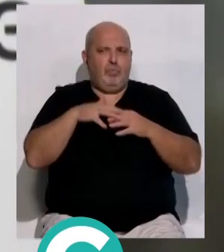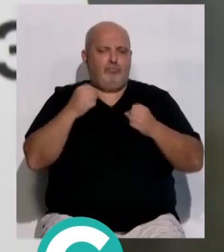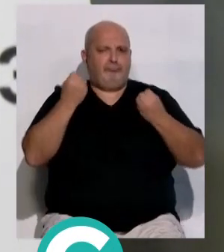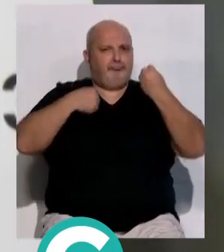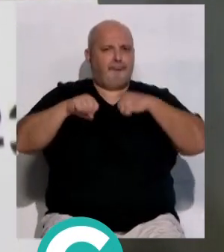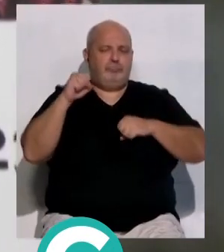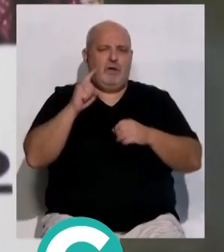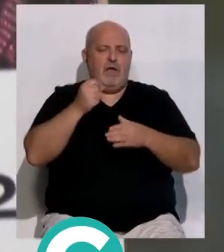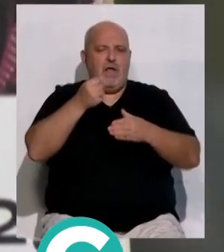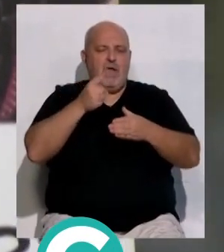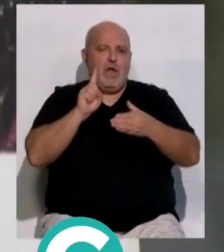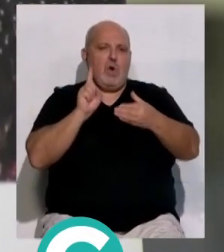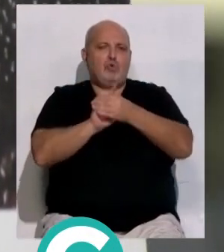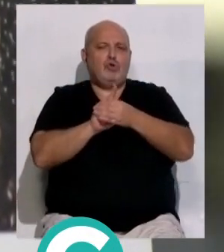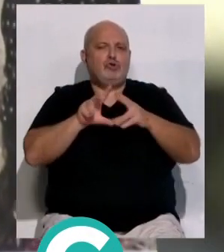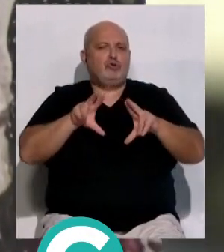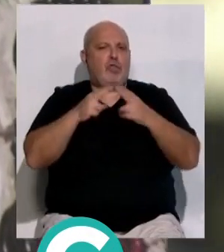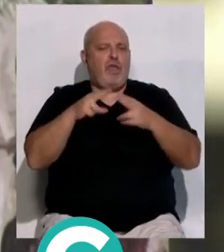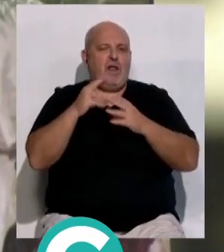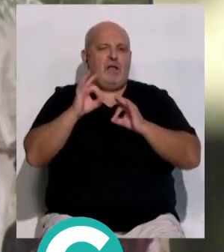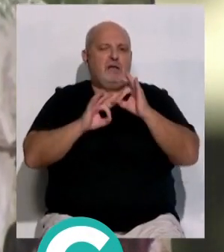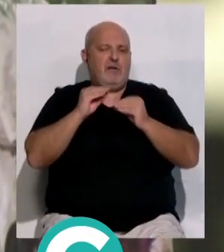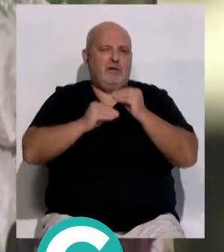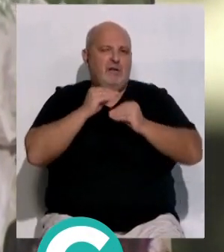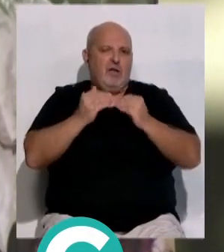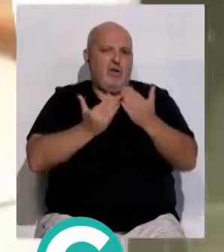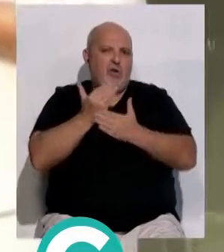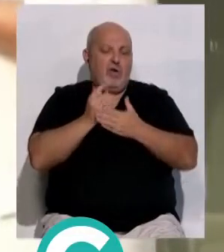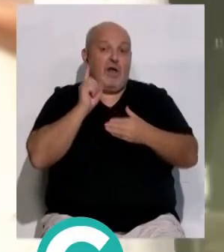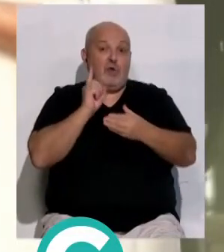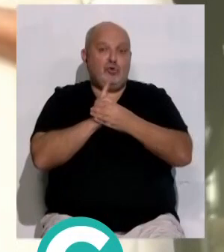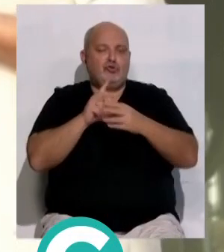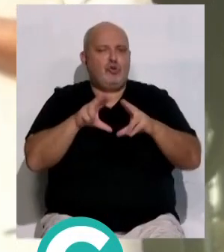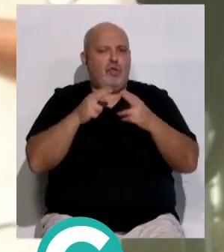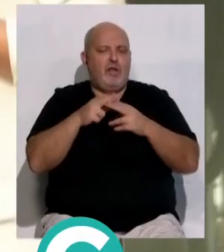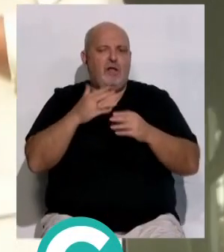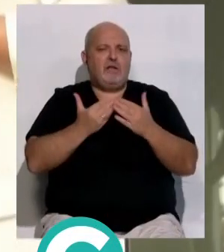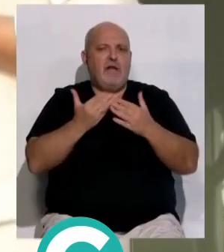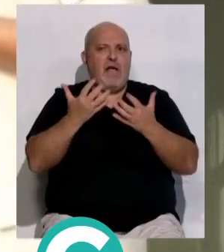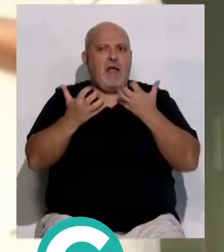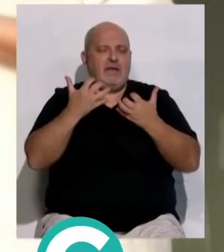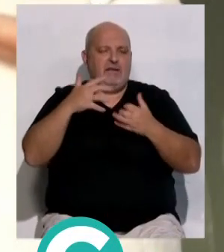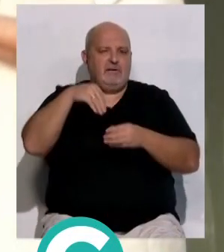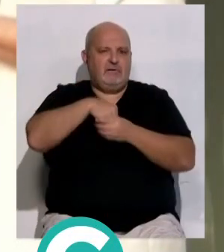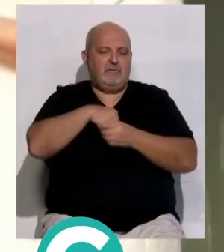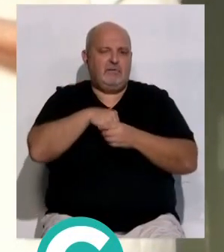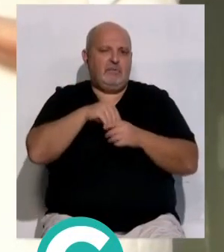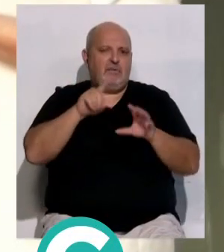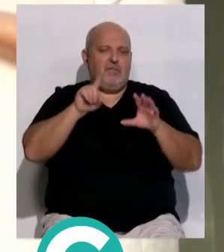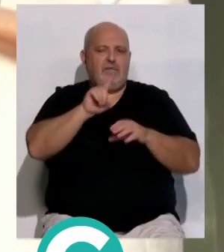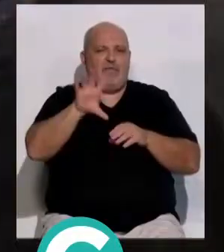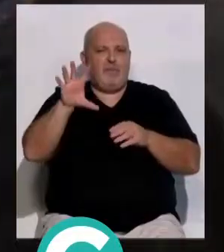herramienta para la inclusión social acogiendo la celebración de las jornadas de inclusión social en las artes escénicas en su